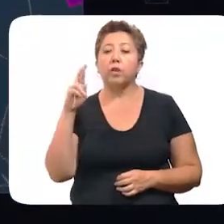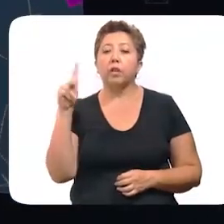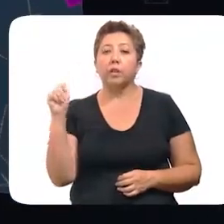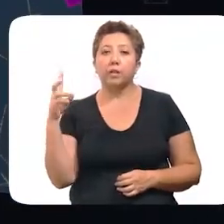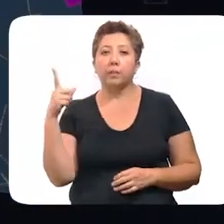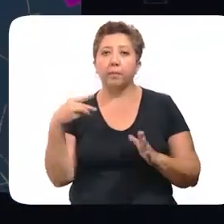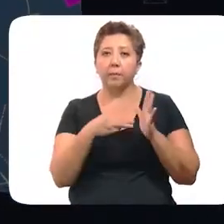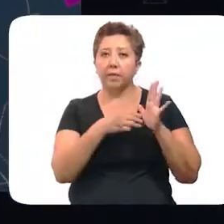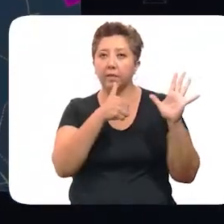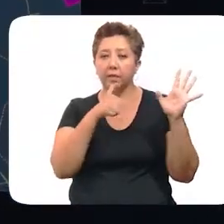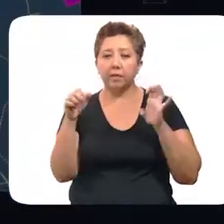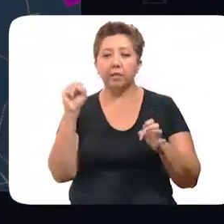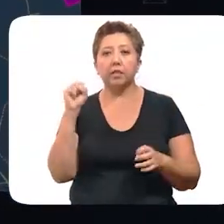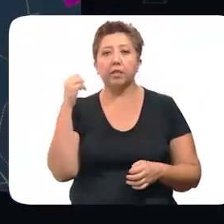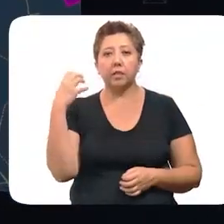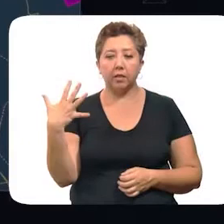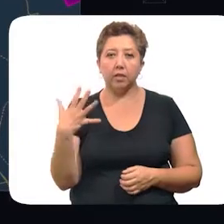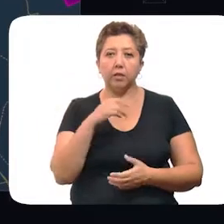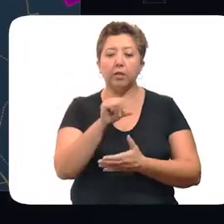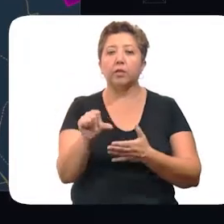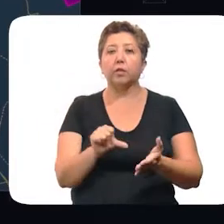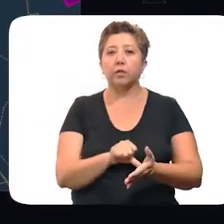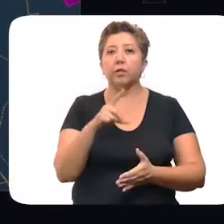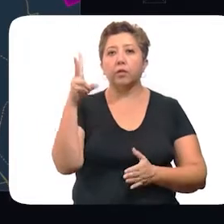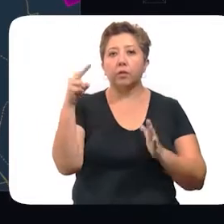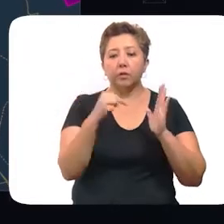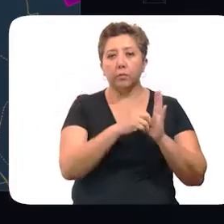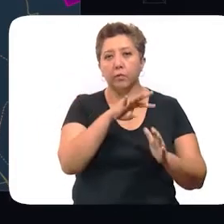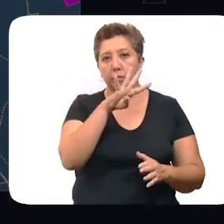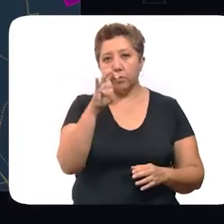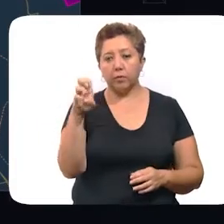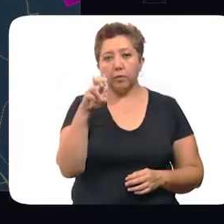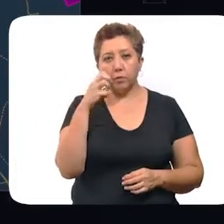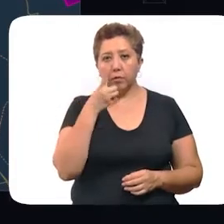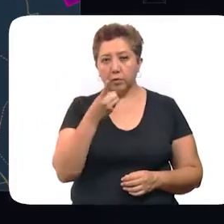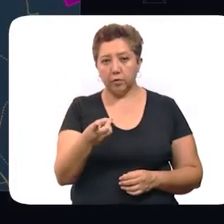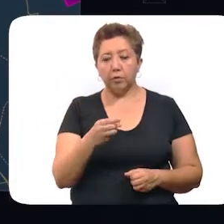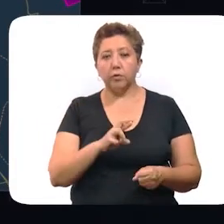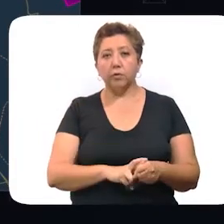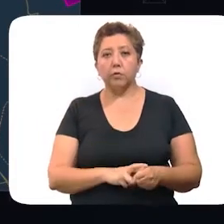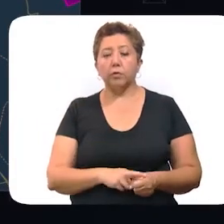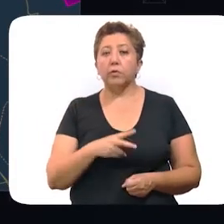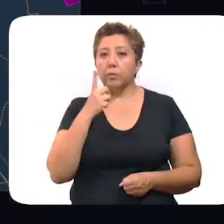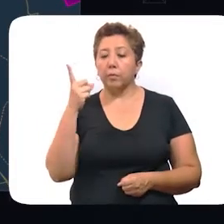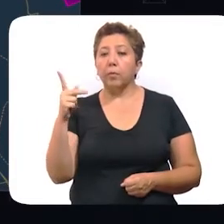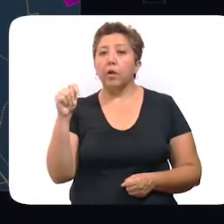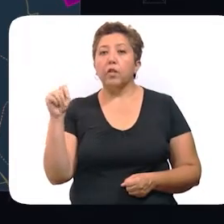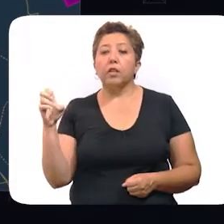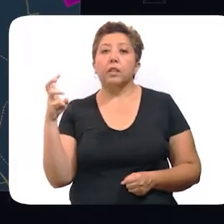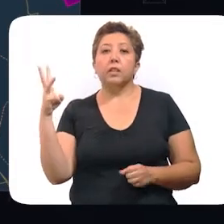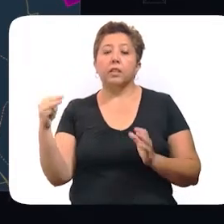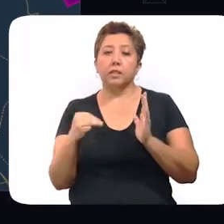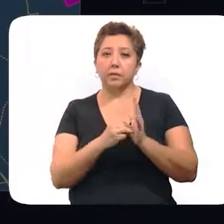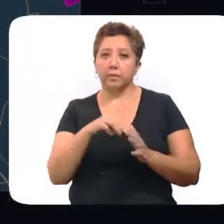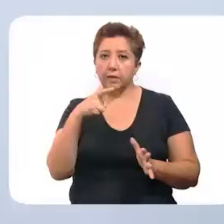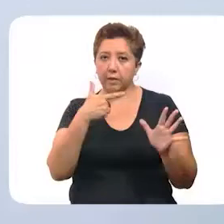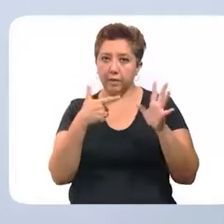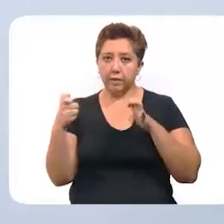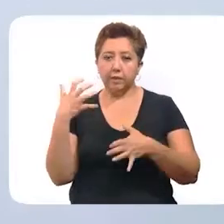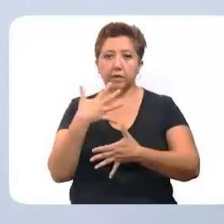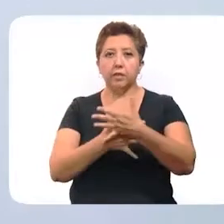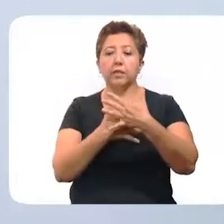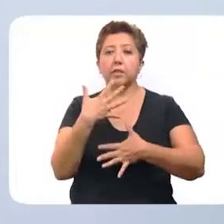.665 en la zona centro y 2.403 en la zona sur. En la zona poniente, 3.715.